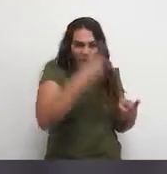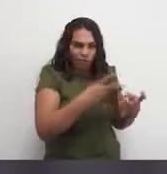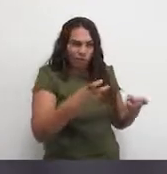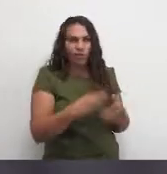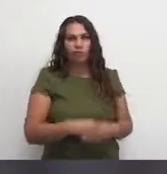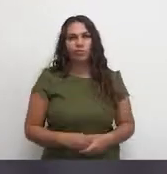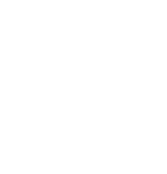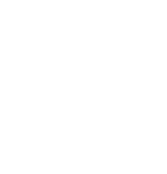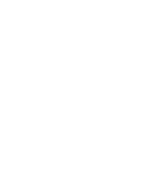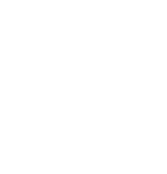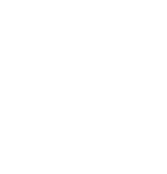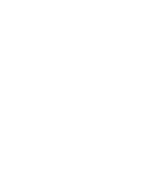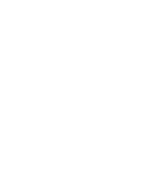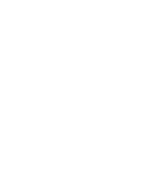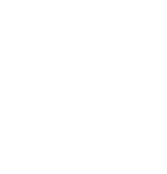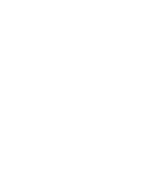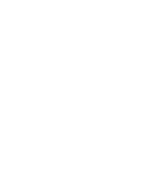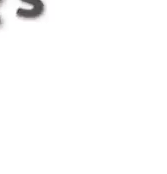pongan de sí.